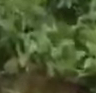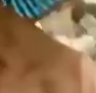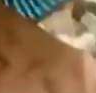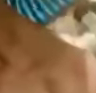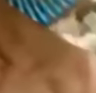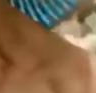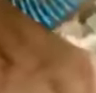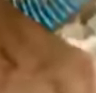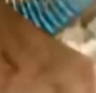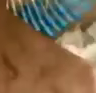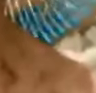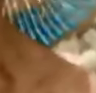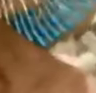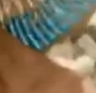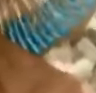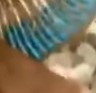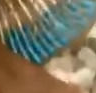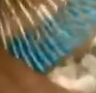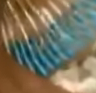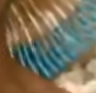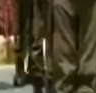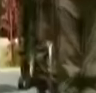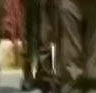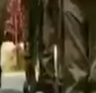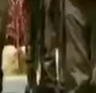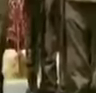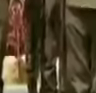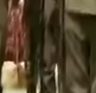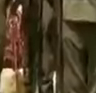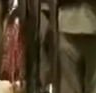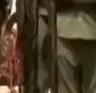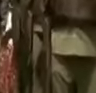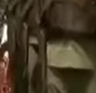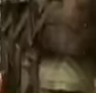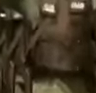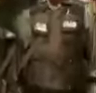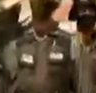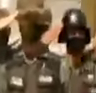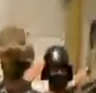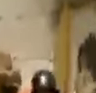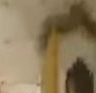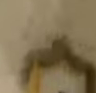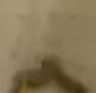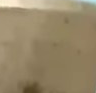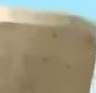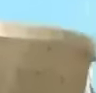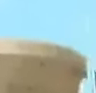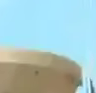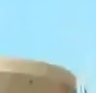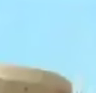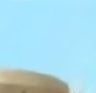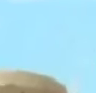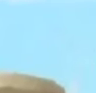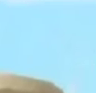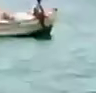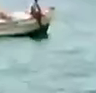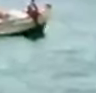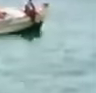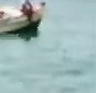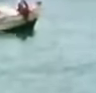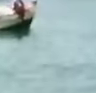lucha fuerza del hombre de paz ejército de gente fuerte que luchó por